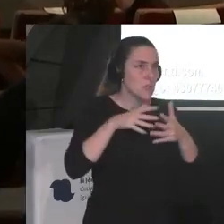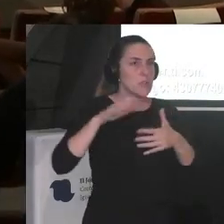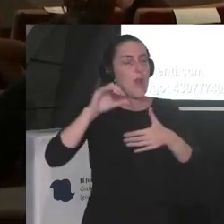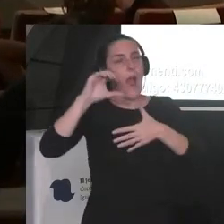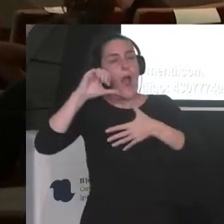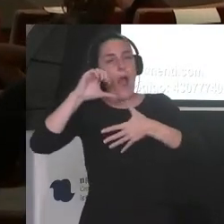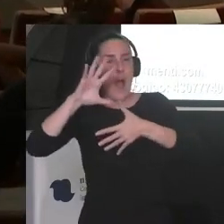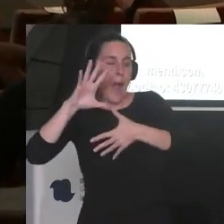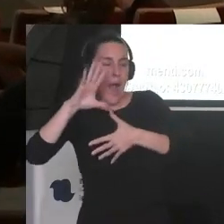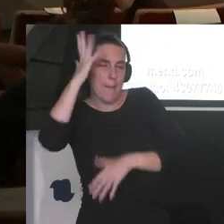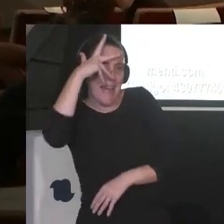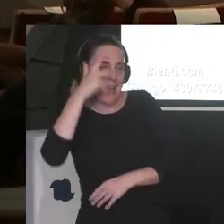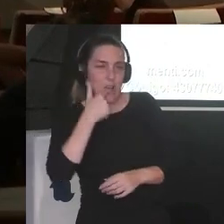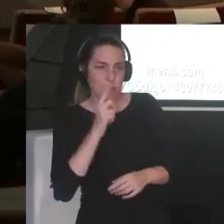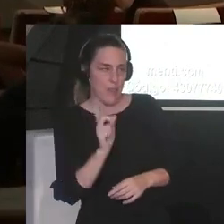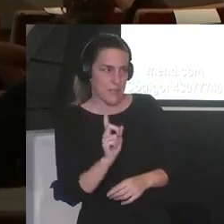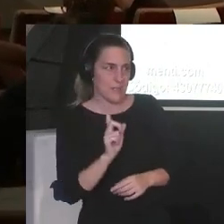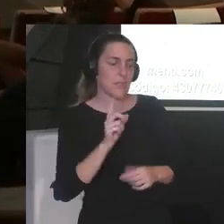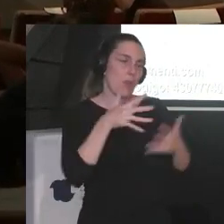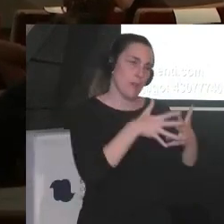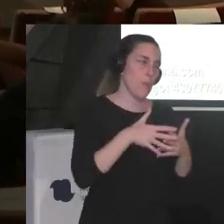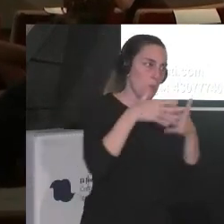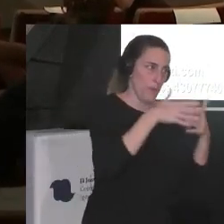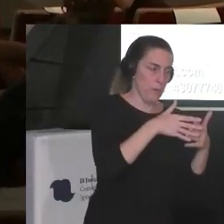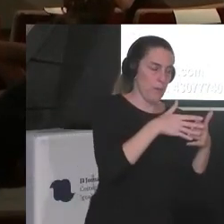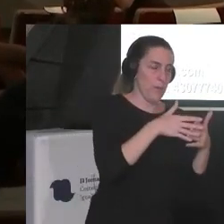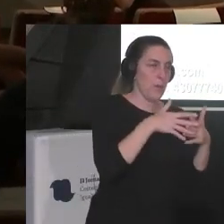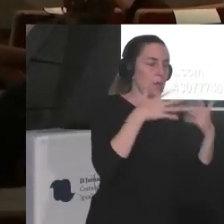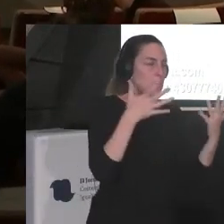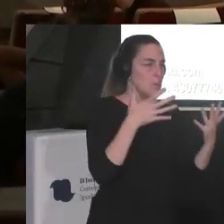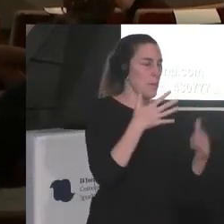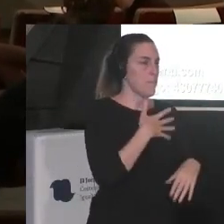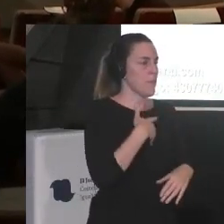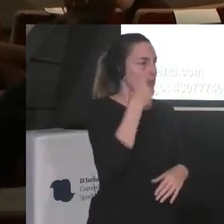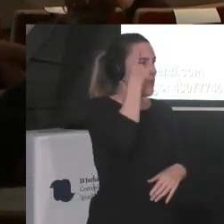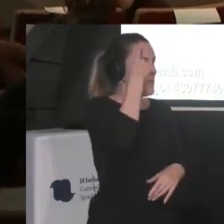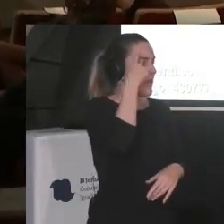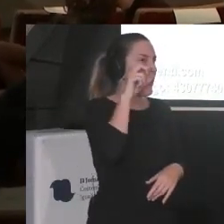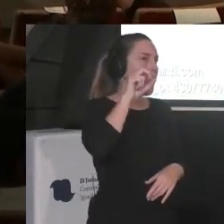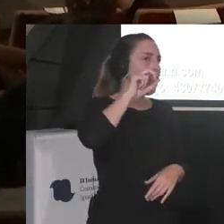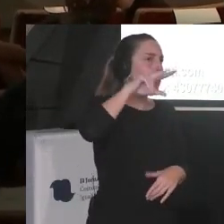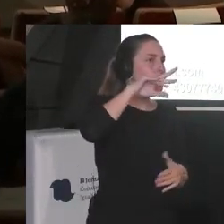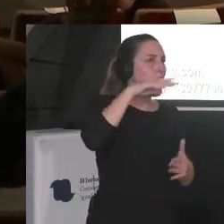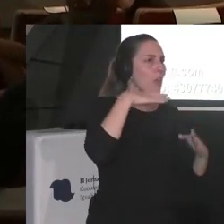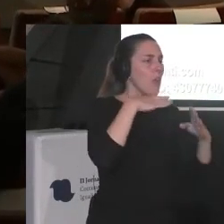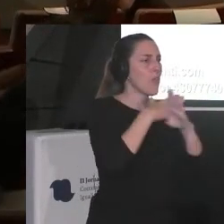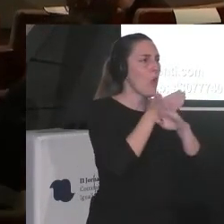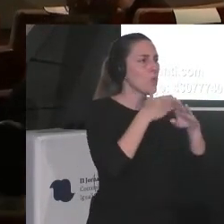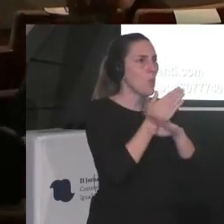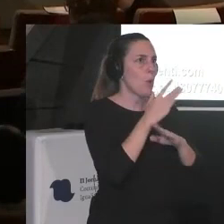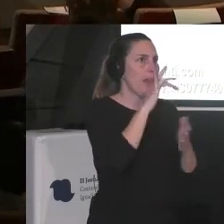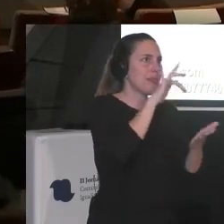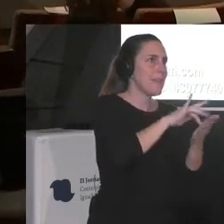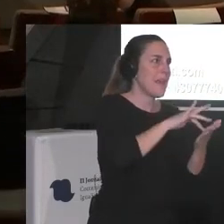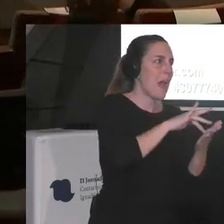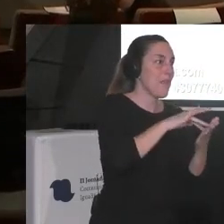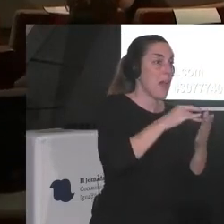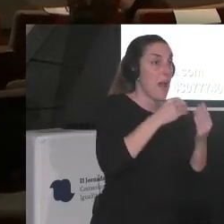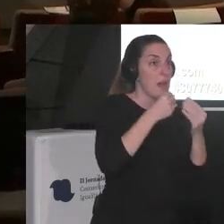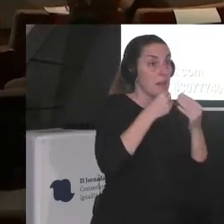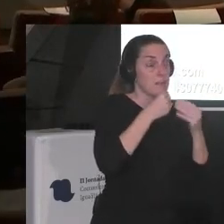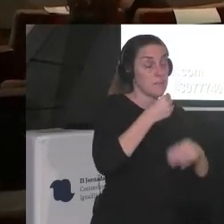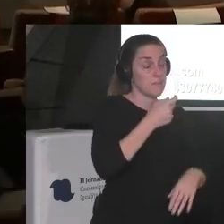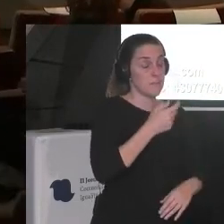la pregunta de que cómo puedes afrontar el debate que se genera siempre que llega el 12 de octubre entre día de la hispanidad y día de la